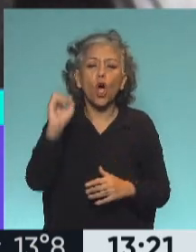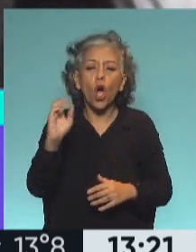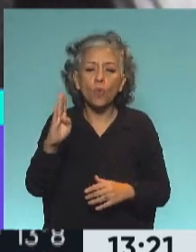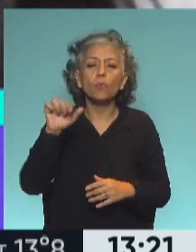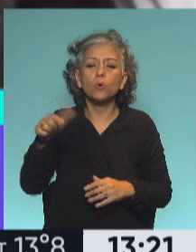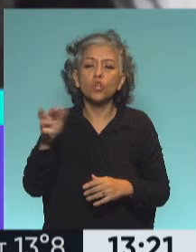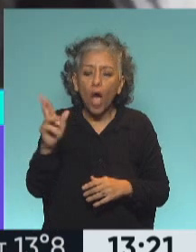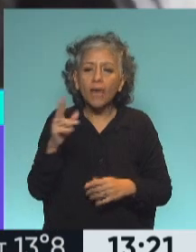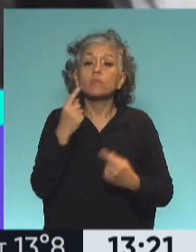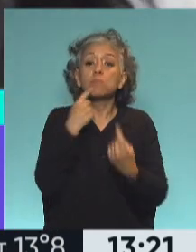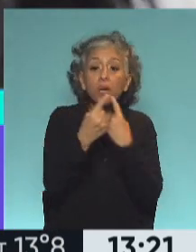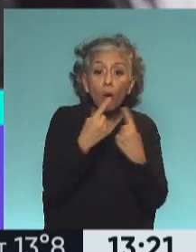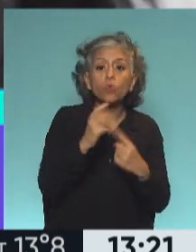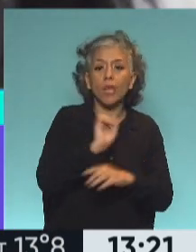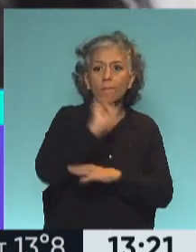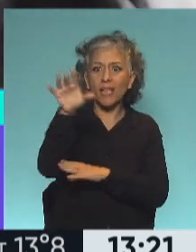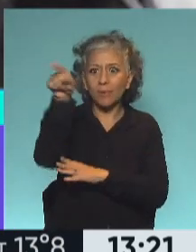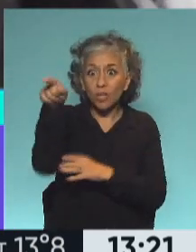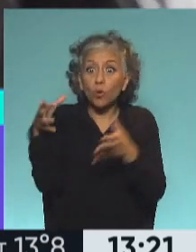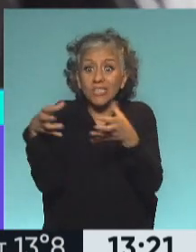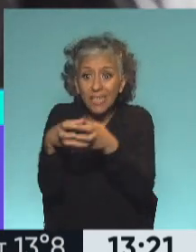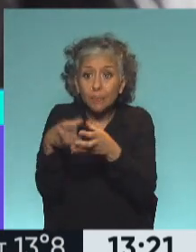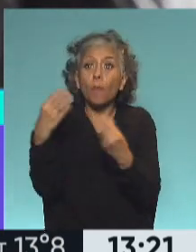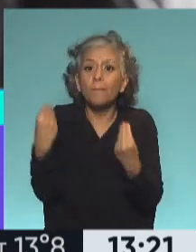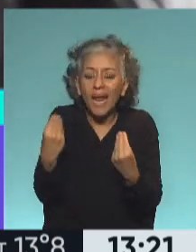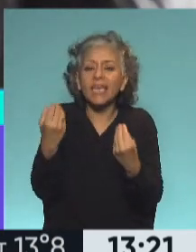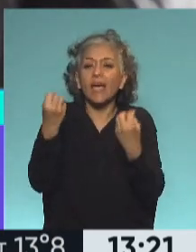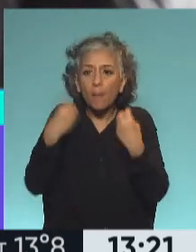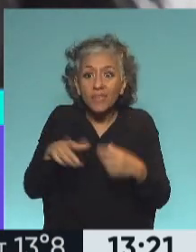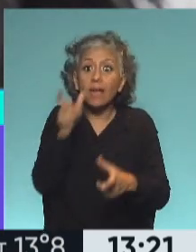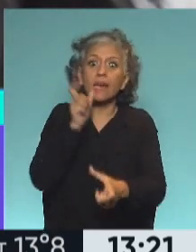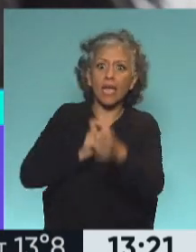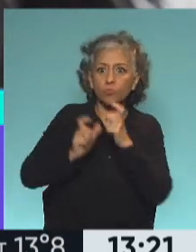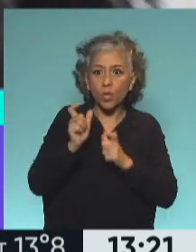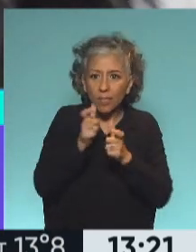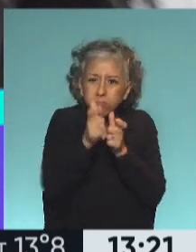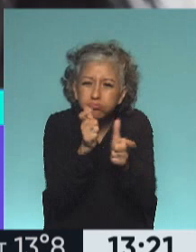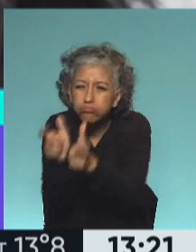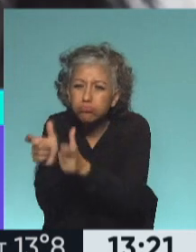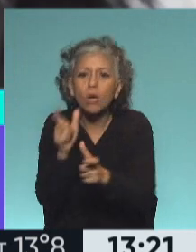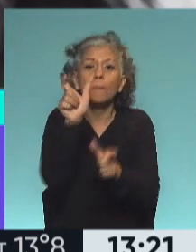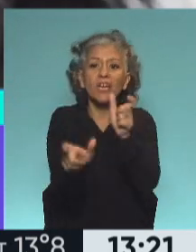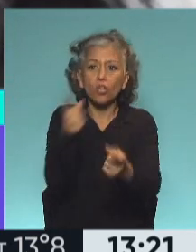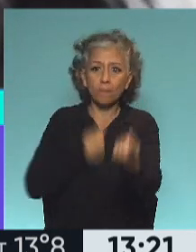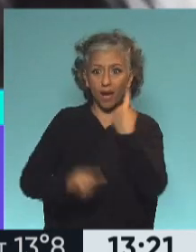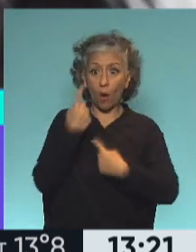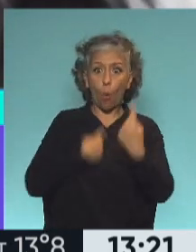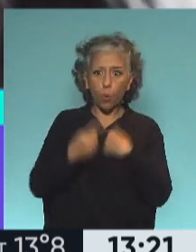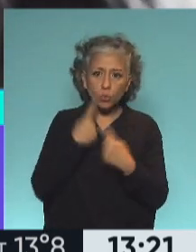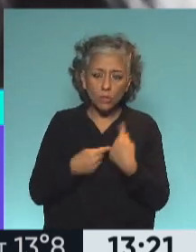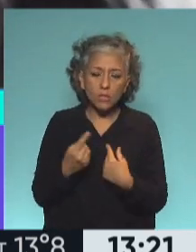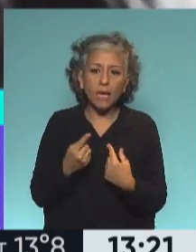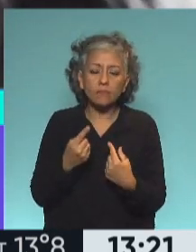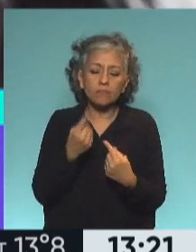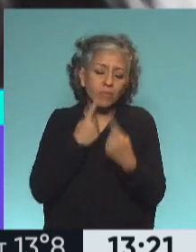trasladadas a vos y a tu equipo justamente para empezar a dar respuesta a todas aquellas personas que se vayan comunicando y que tengan preguntas